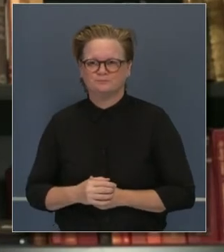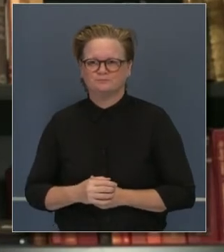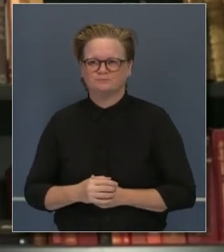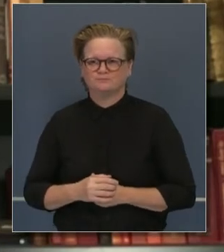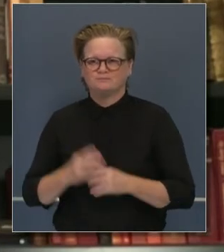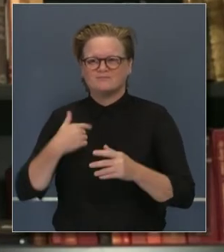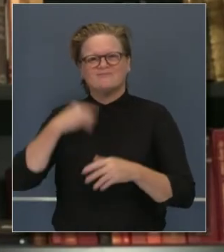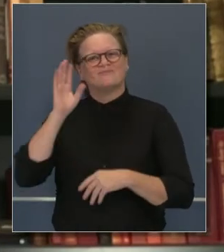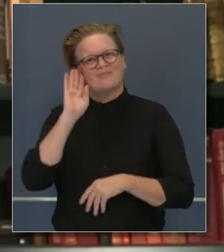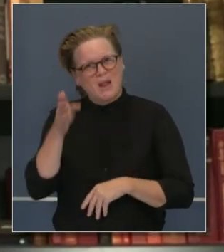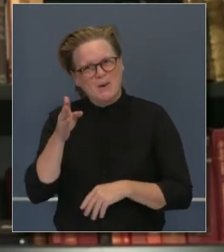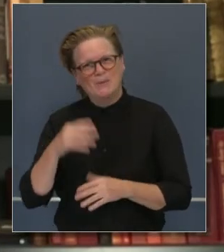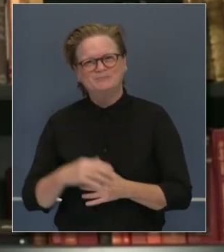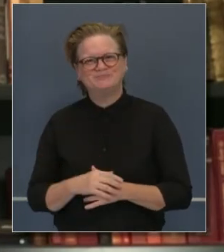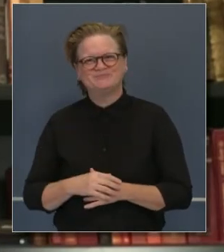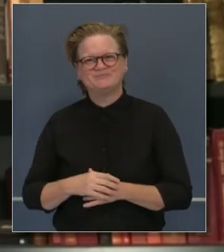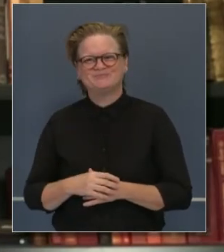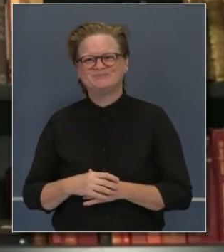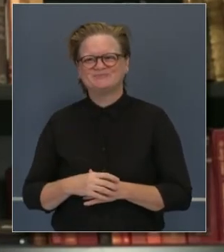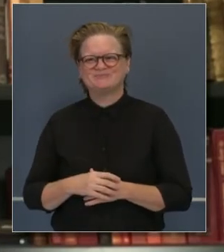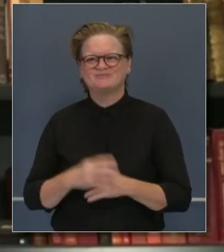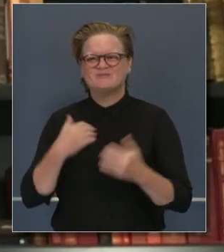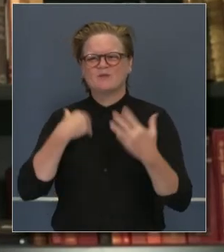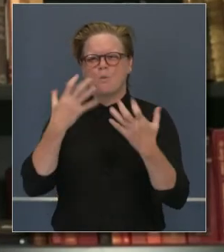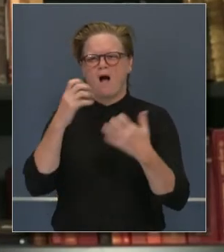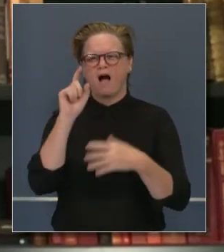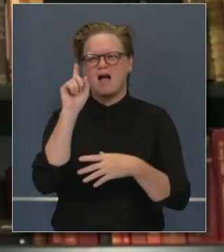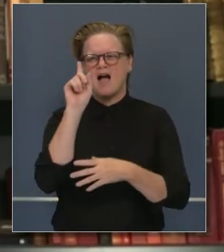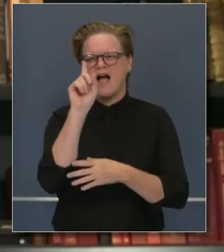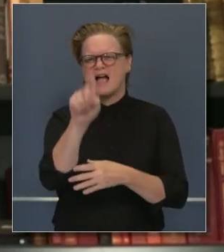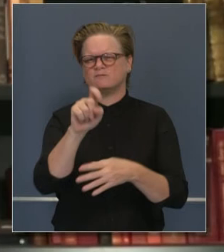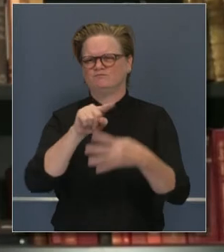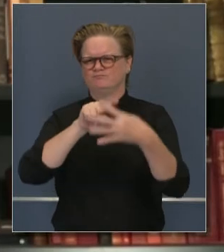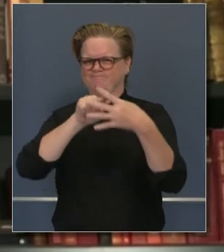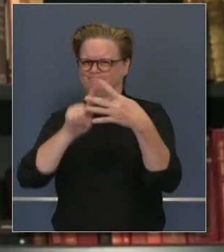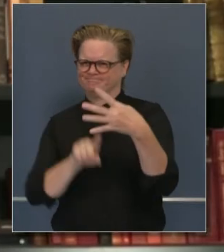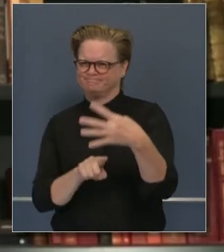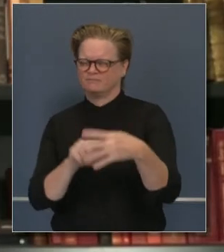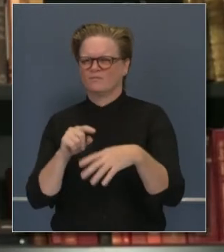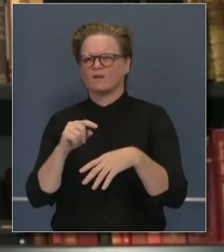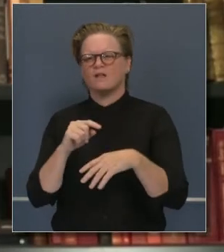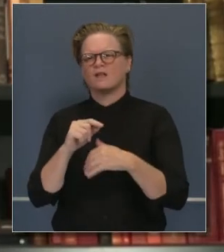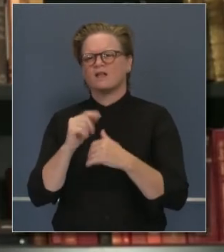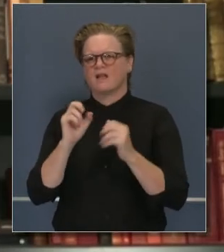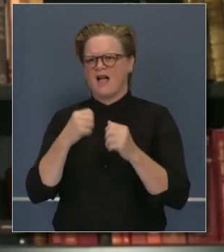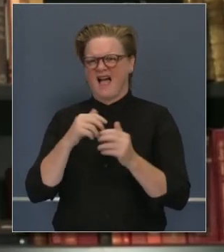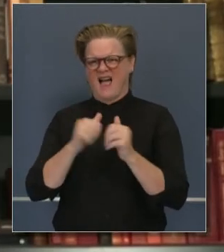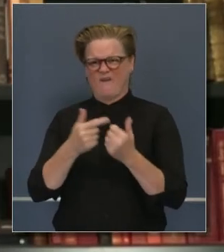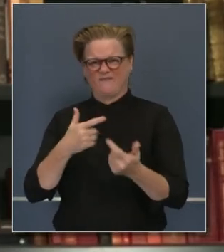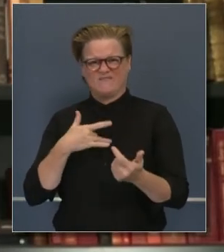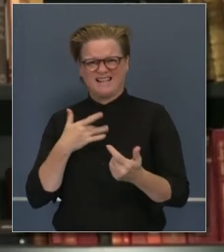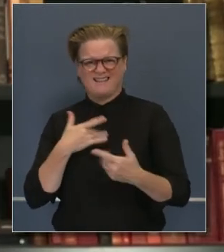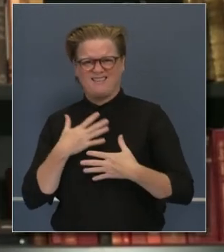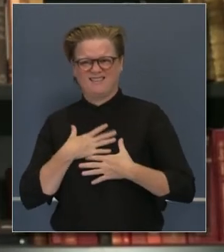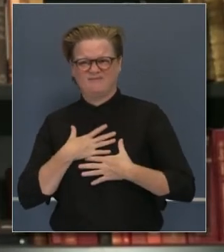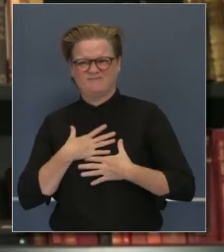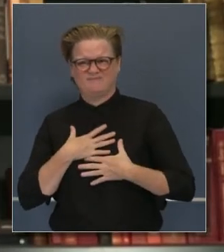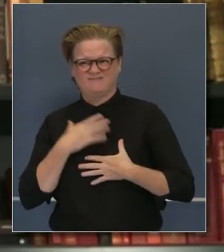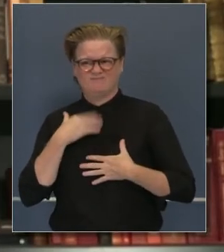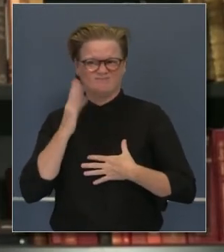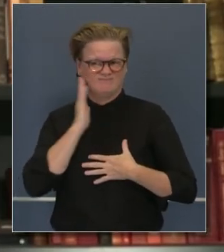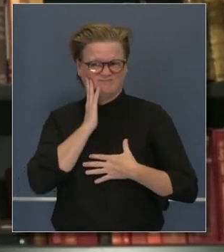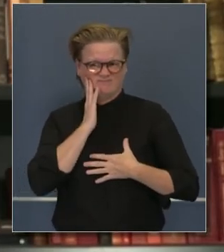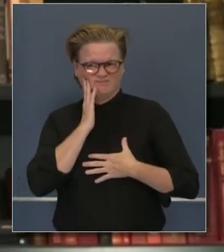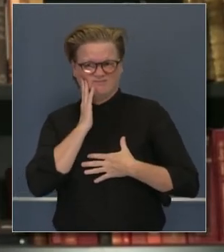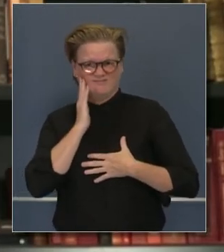Hola, solo le quiero hacer un par de preguntas en cuanto a la cuarentena. Uno, ¿cómo se siente? Y dos, ¿le han hecho